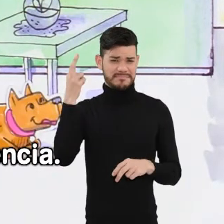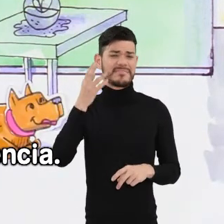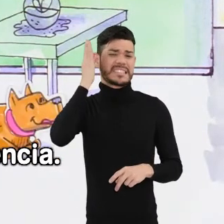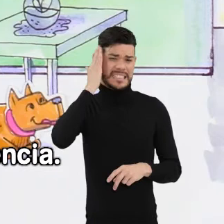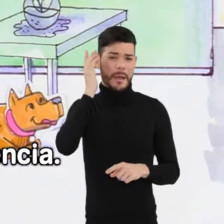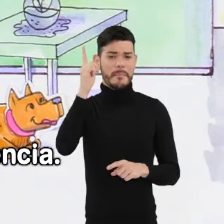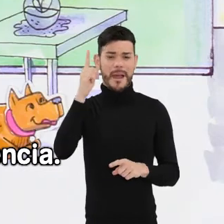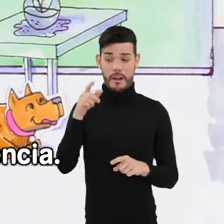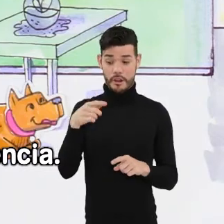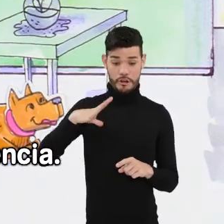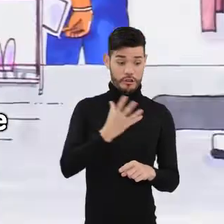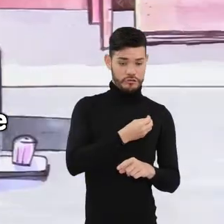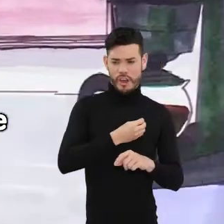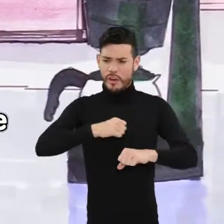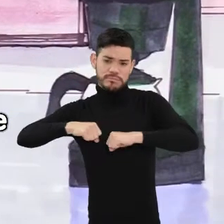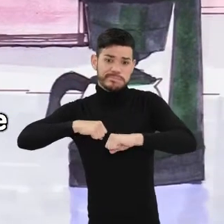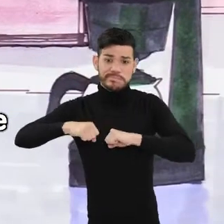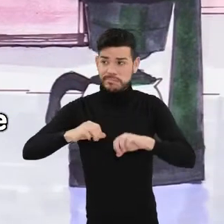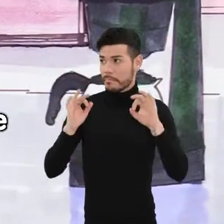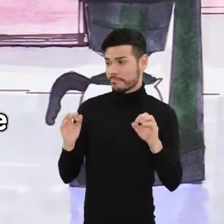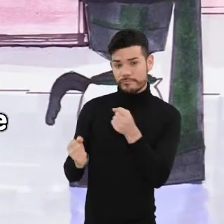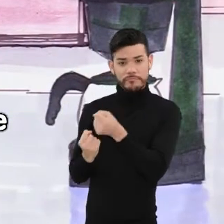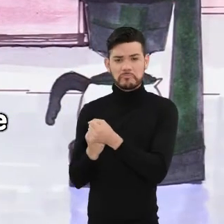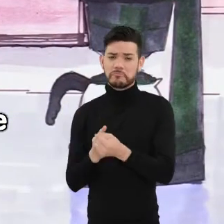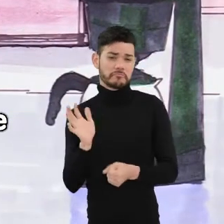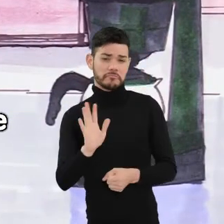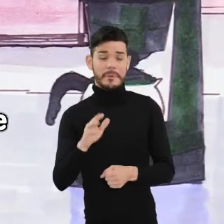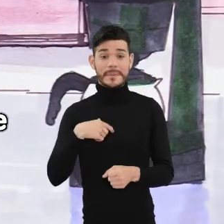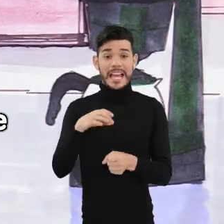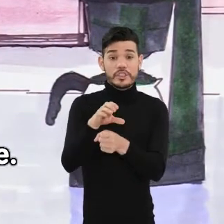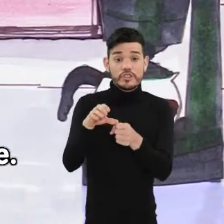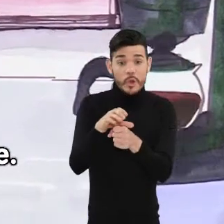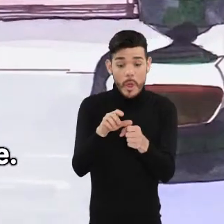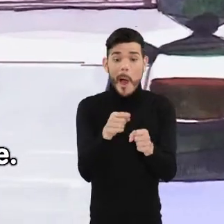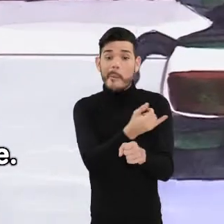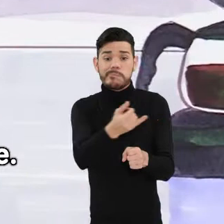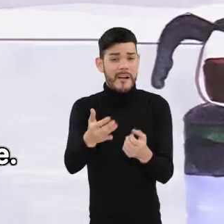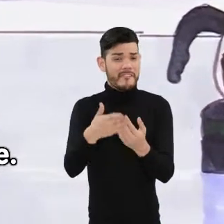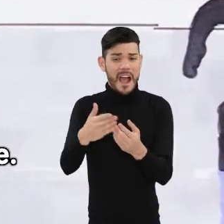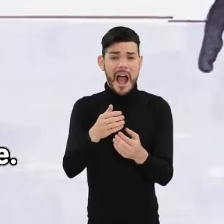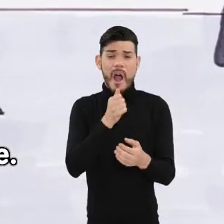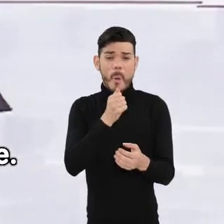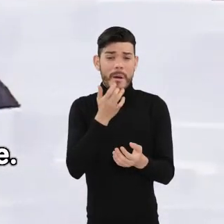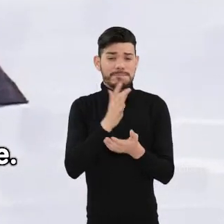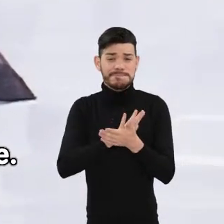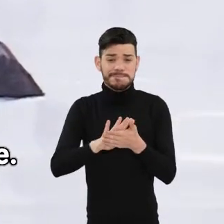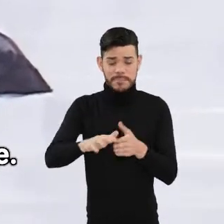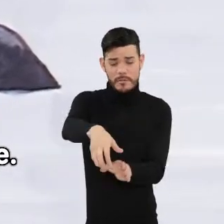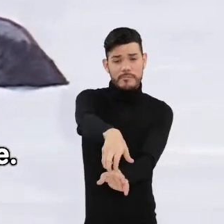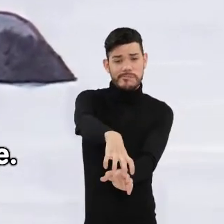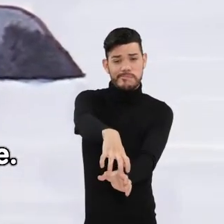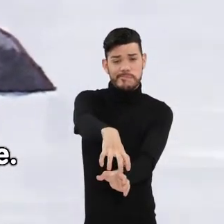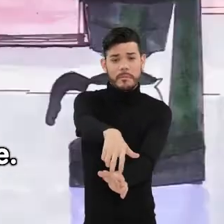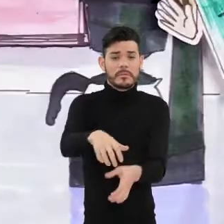no siempre actuamos en consecuencia. En las ciudades es fácil abrir la llave y recibir agua limpia, casi como un recurso inagotable que simplemente está